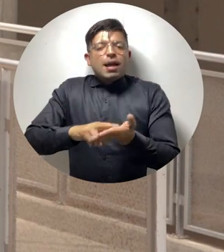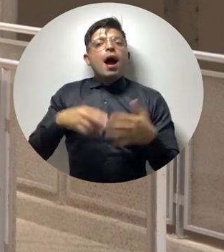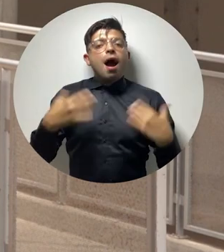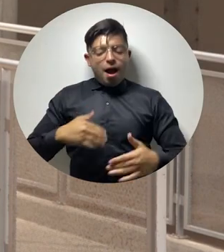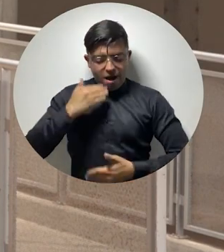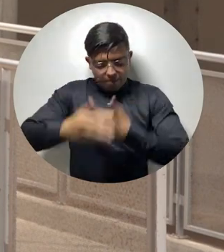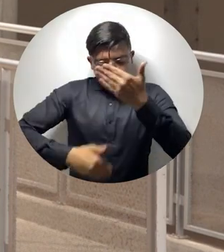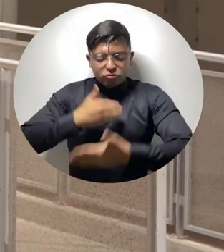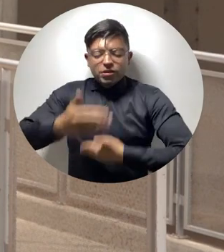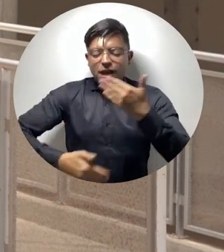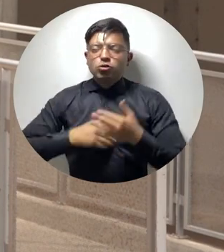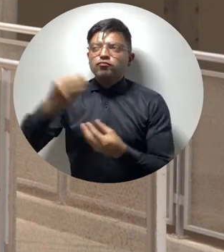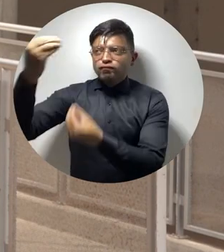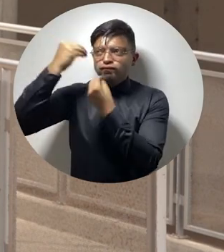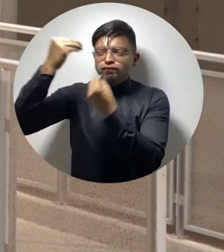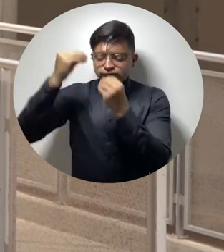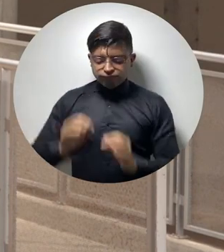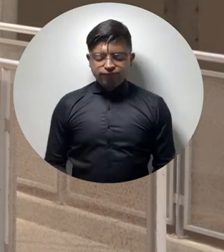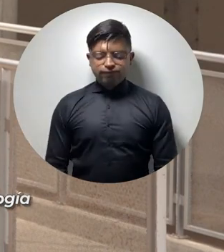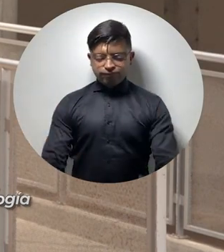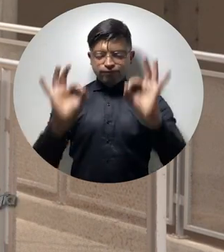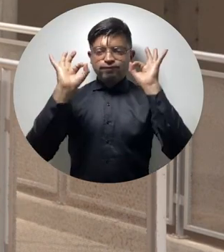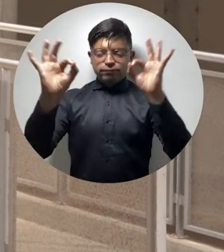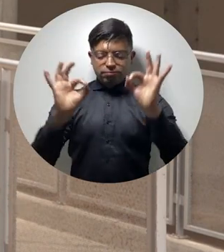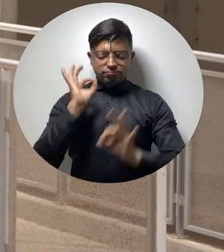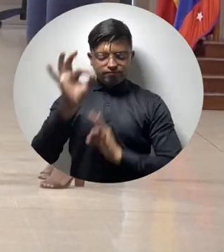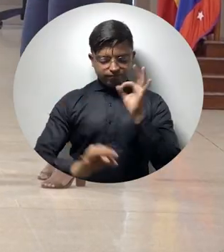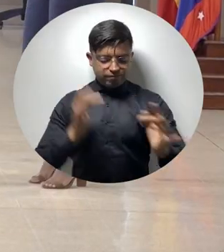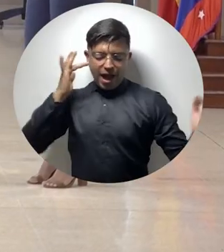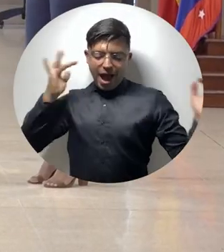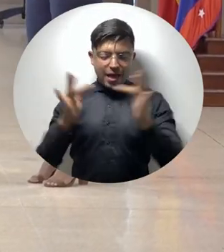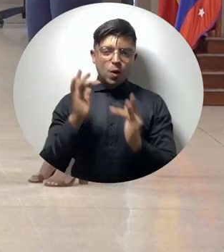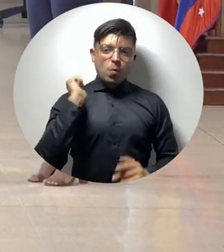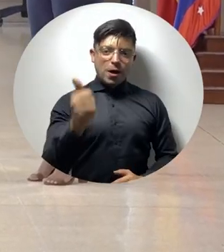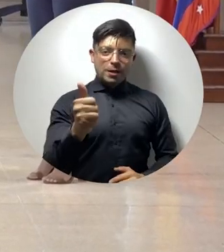proceso formativo de una manera segura y adecuada.